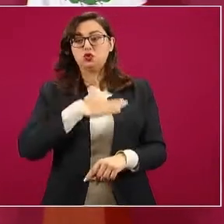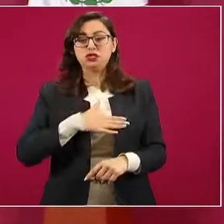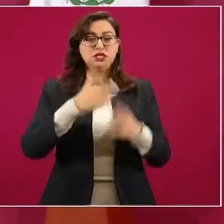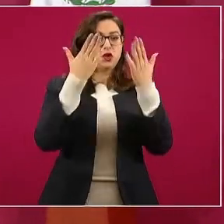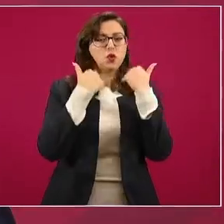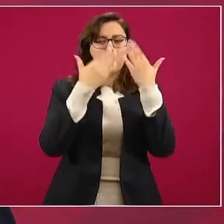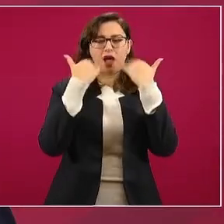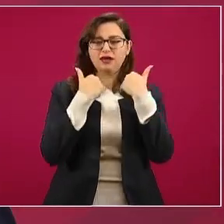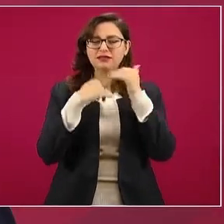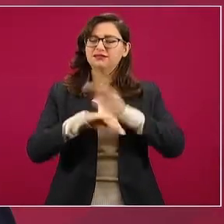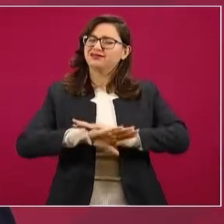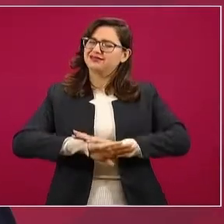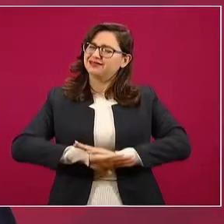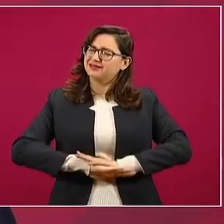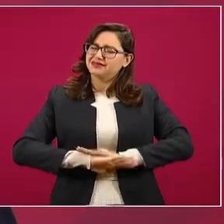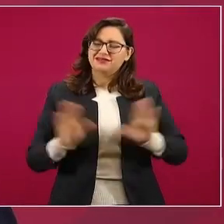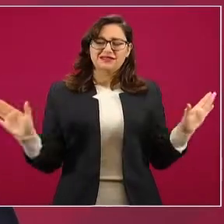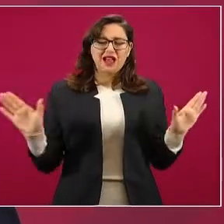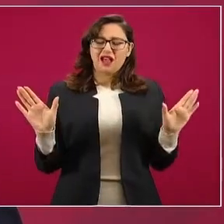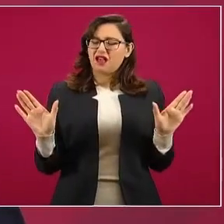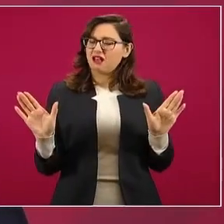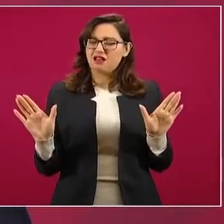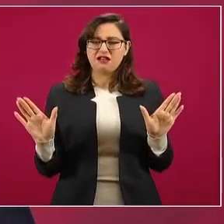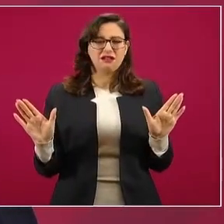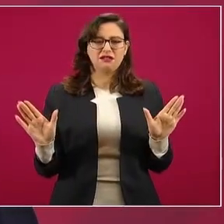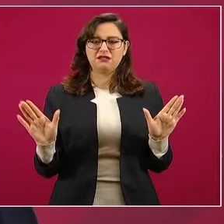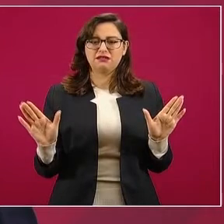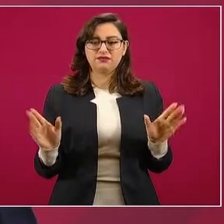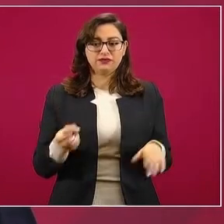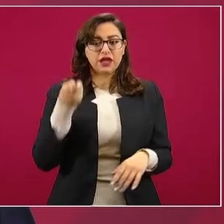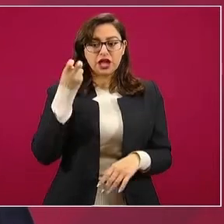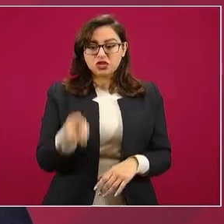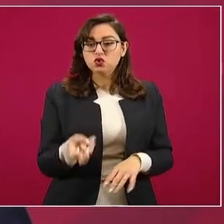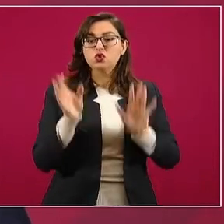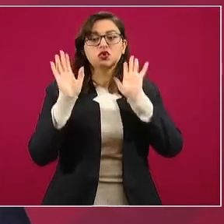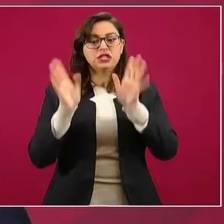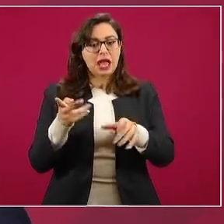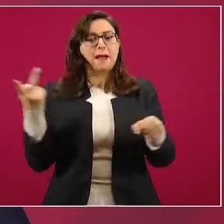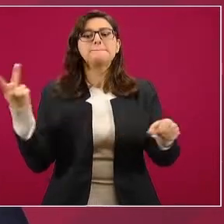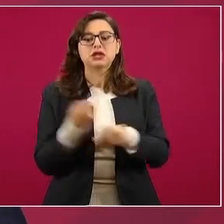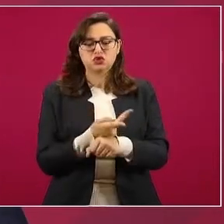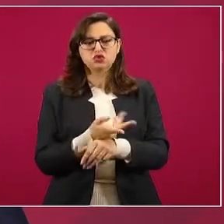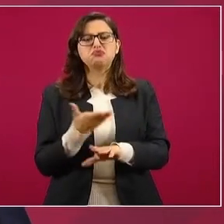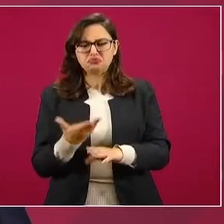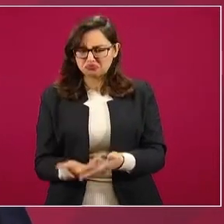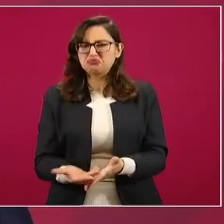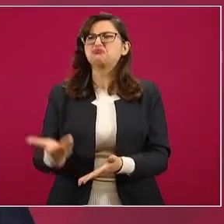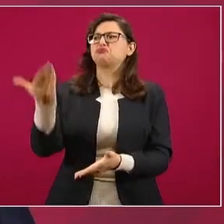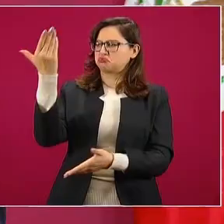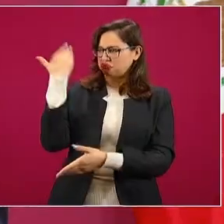también es historia, eso era antes.